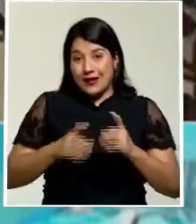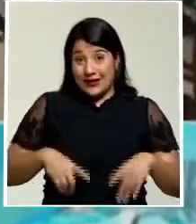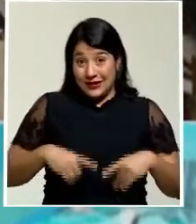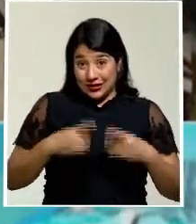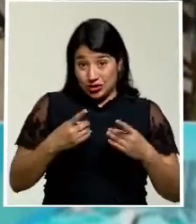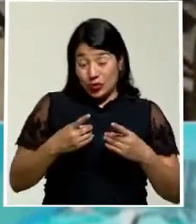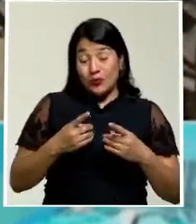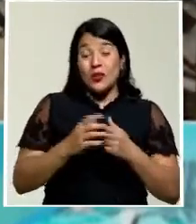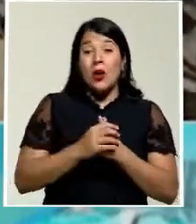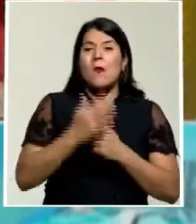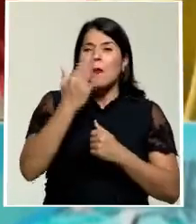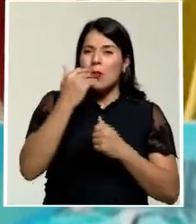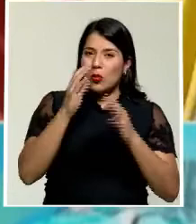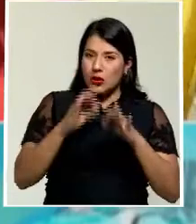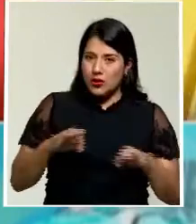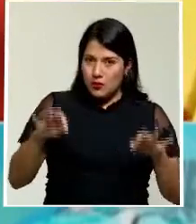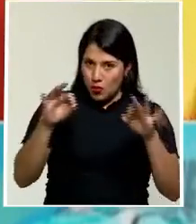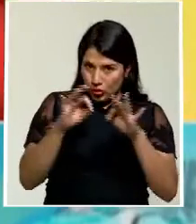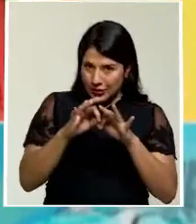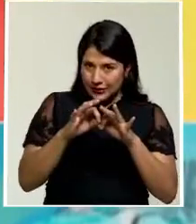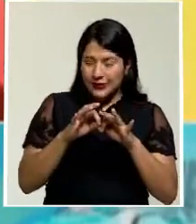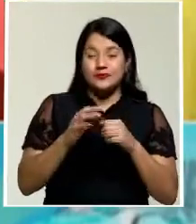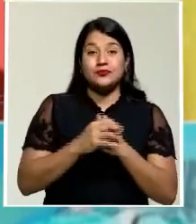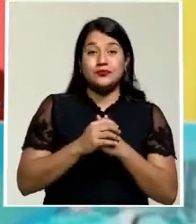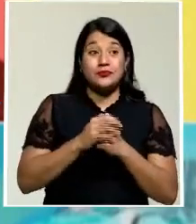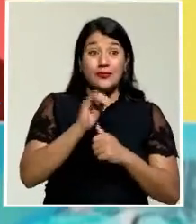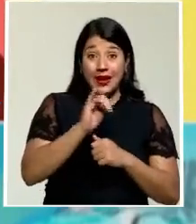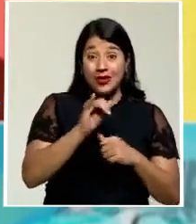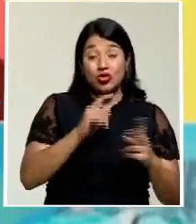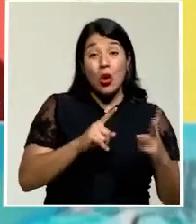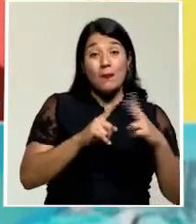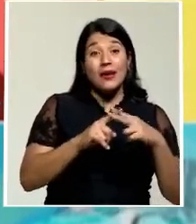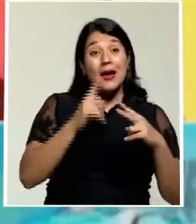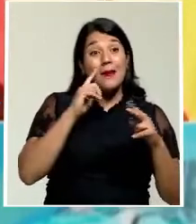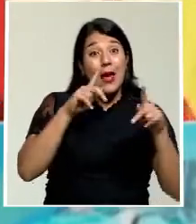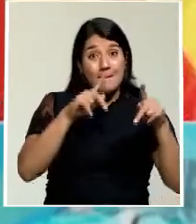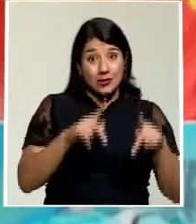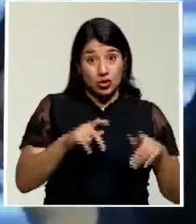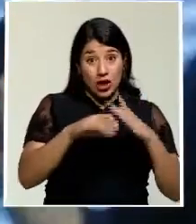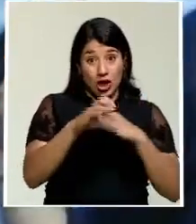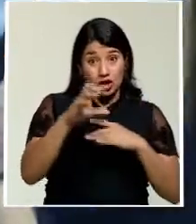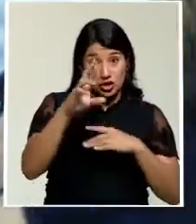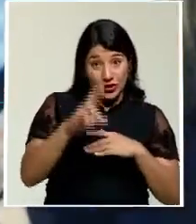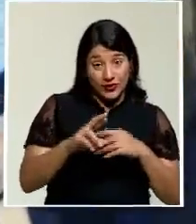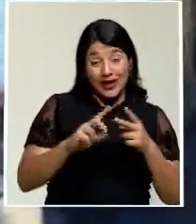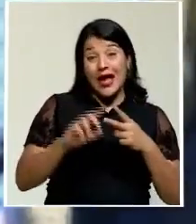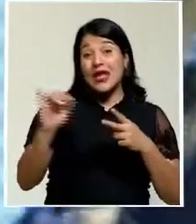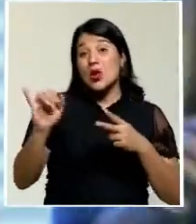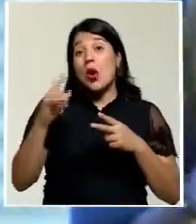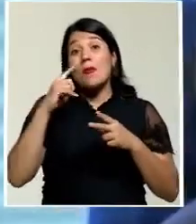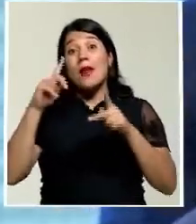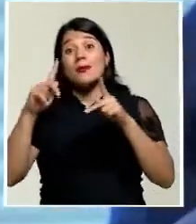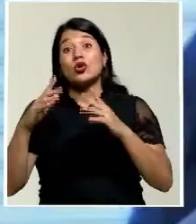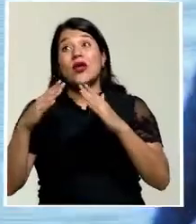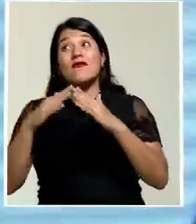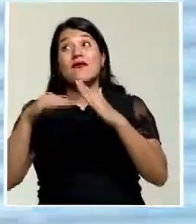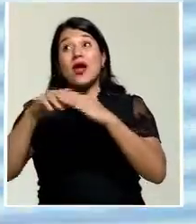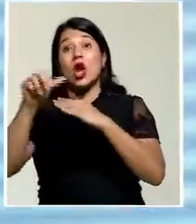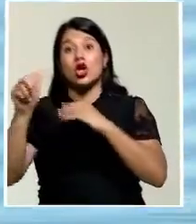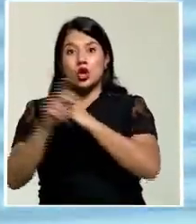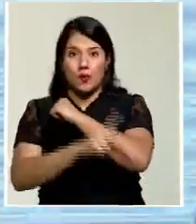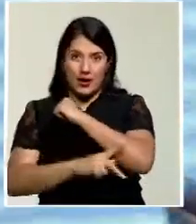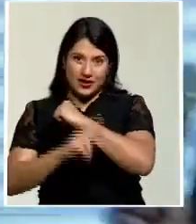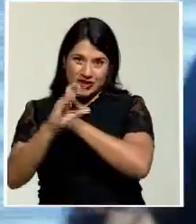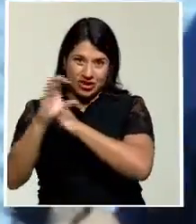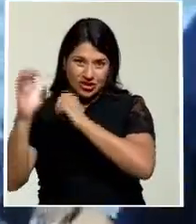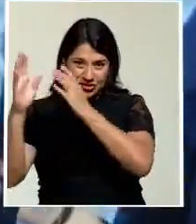importante, eso aplica tanto a nivel nacional como para las personas que vayan a realizar su voto en el extranjero. Para estas elecciones nacionales,